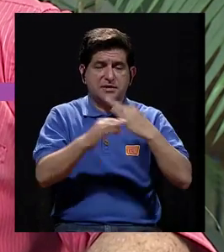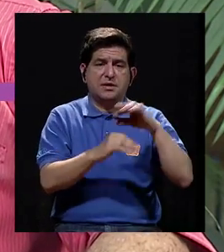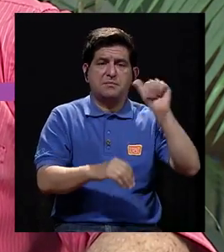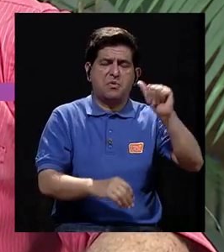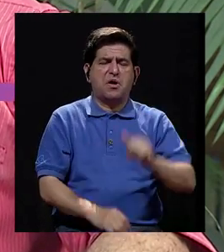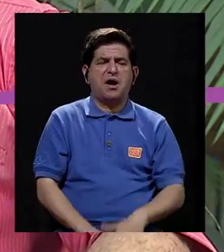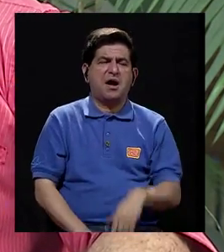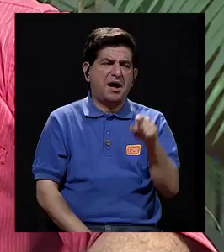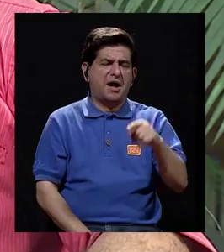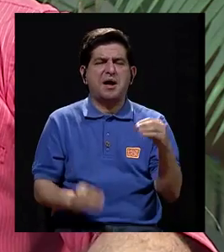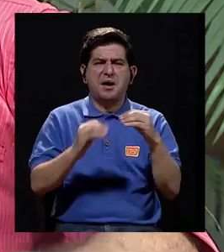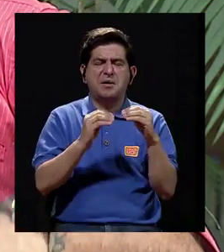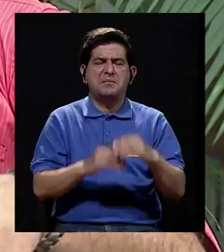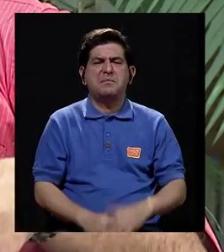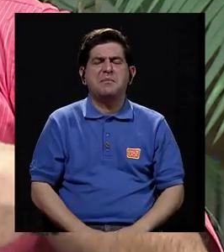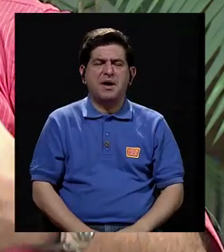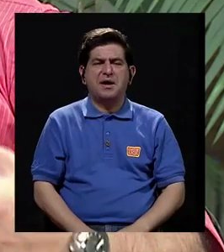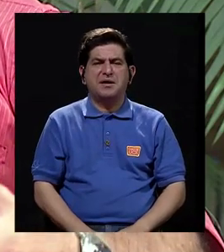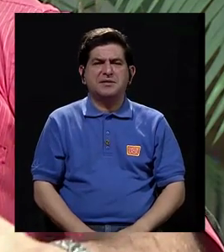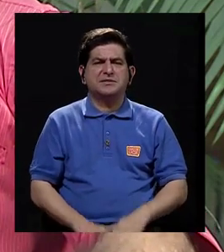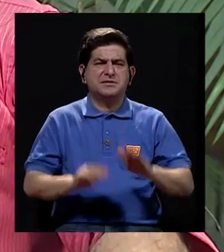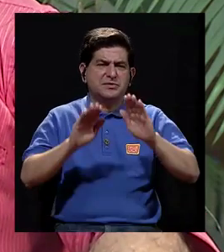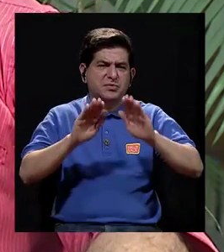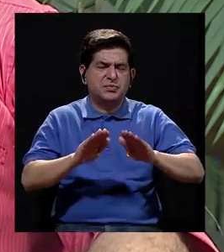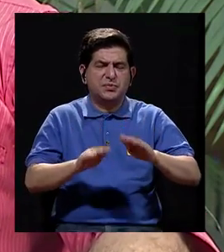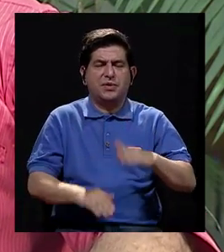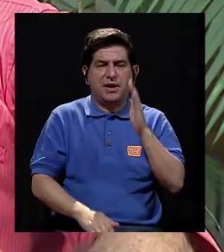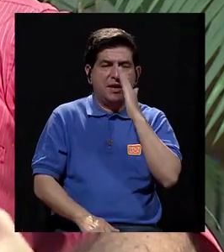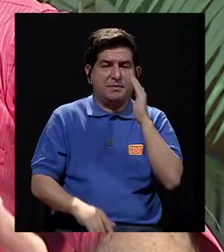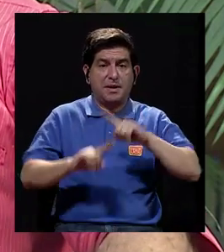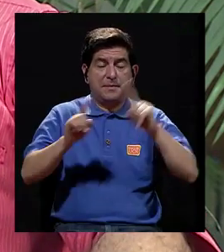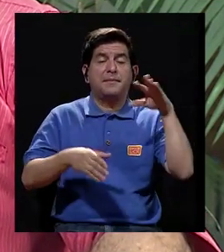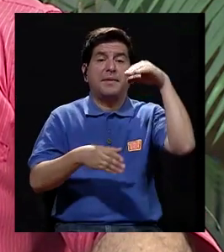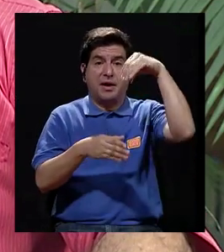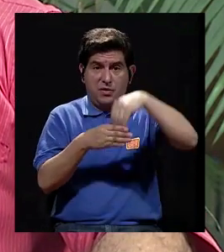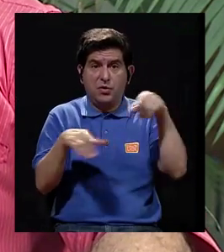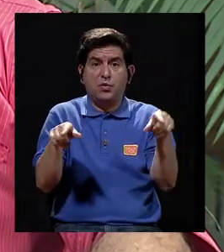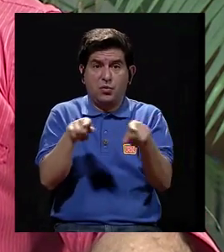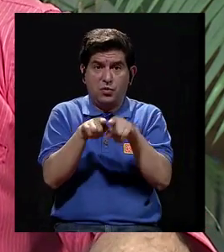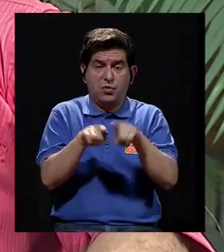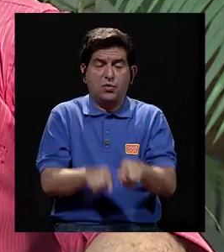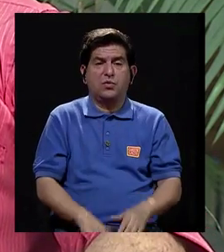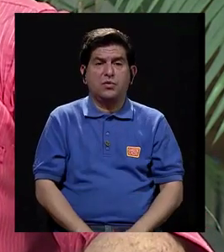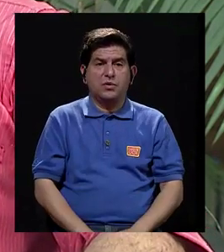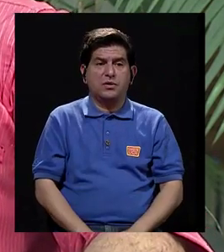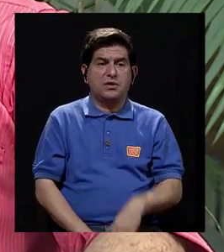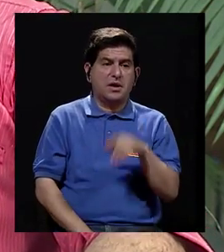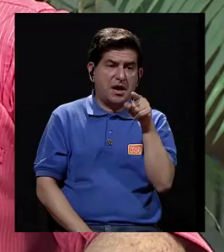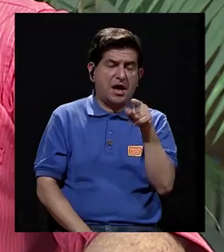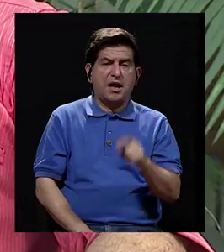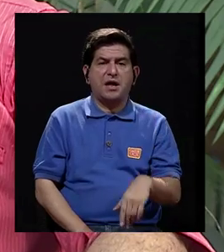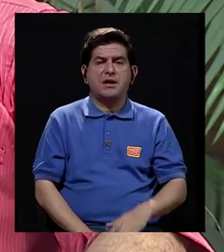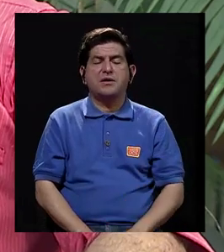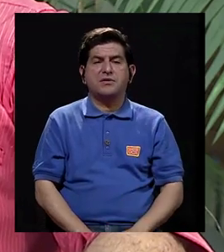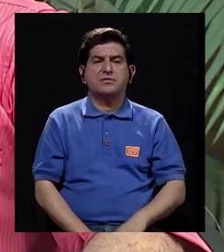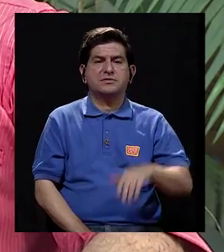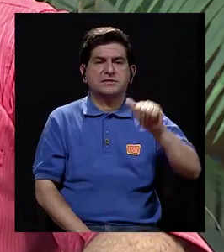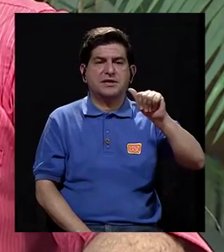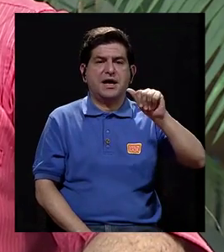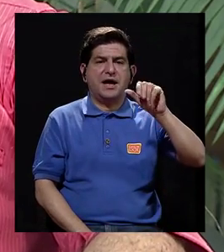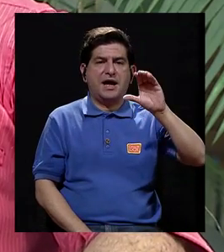categorías a lo más dóciles, digamos, para las mamás, pero ahí casi que lo incluye, más práctico para ellas es el